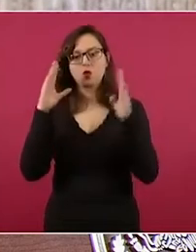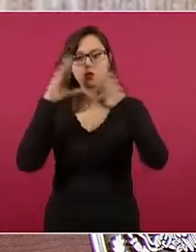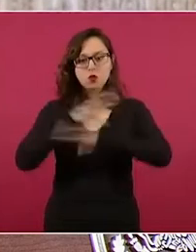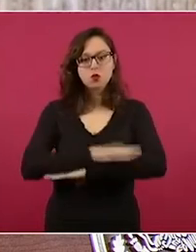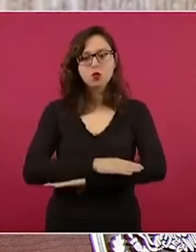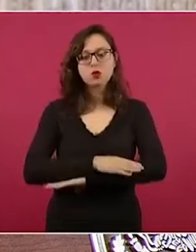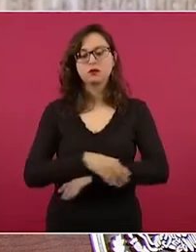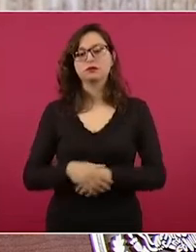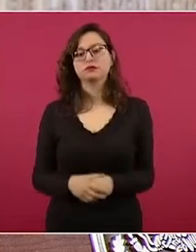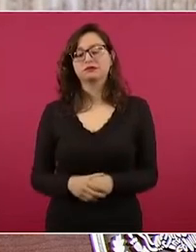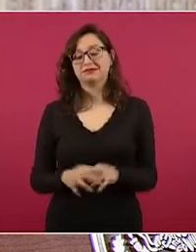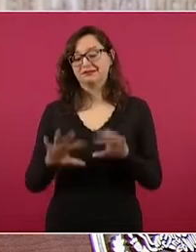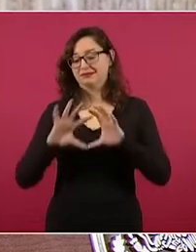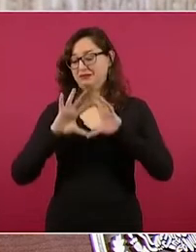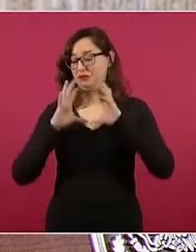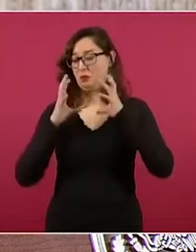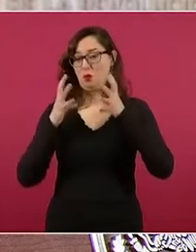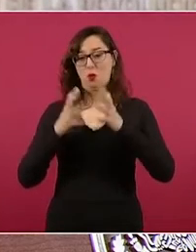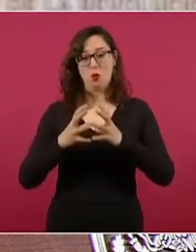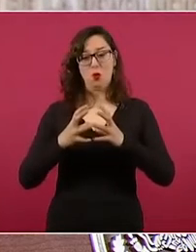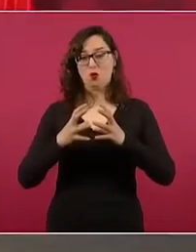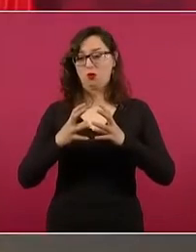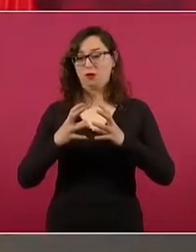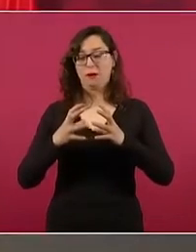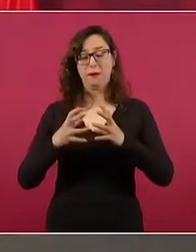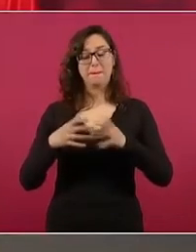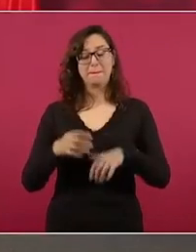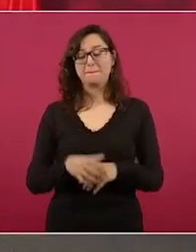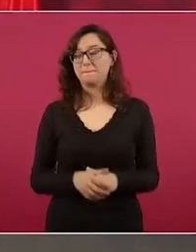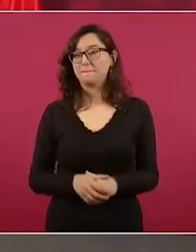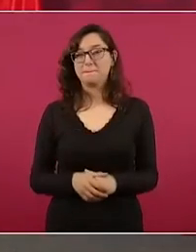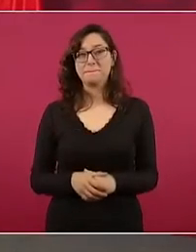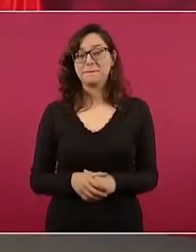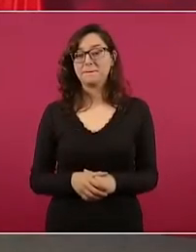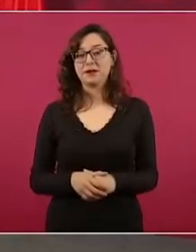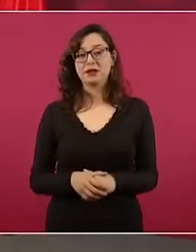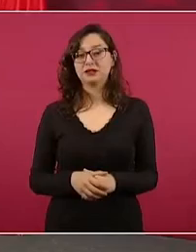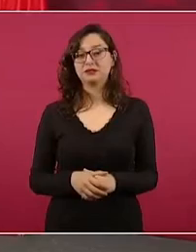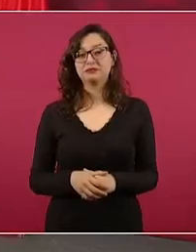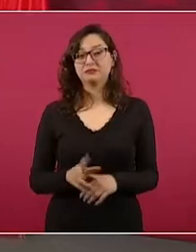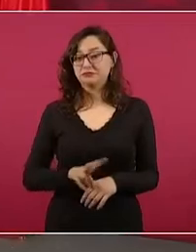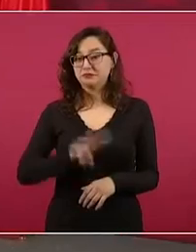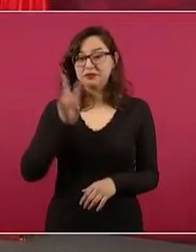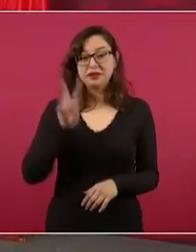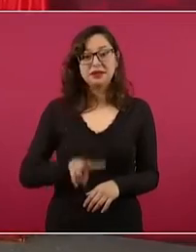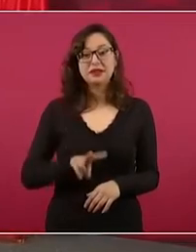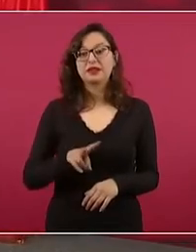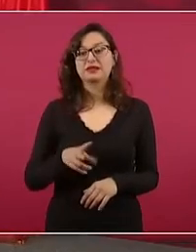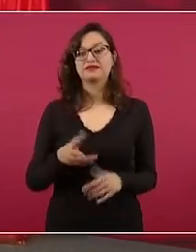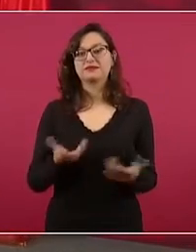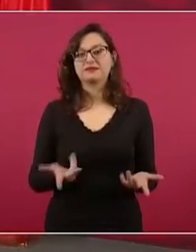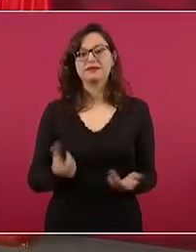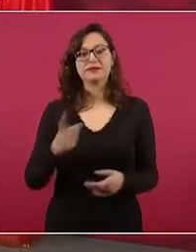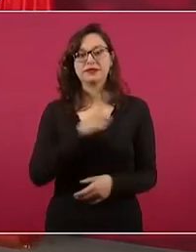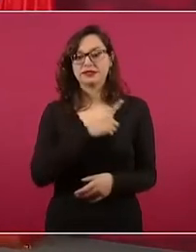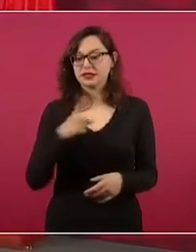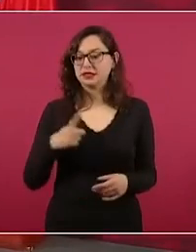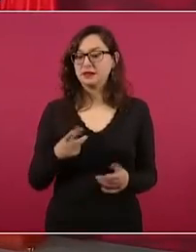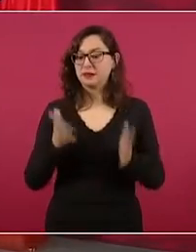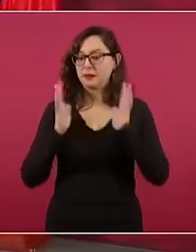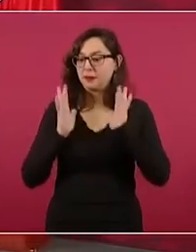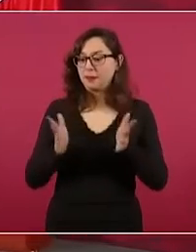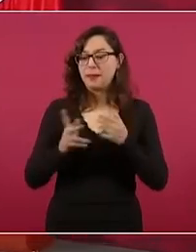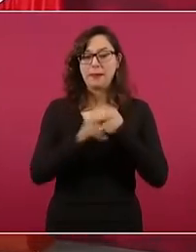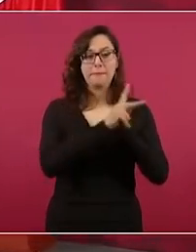el mundo como para acordar entre todos los pueblos,